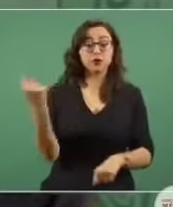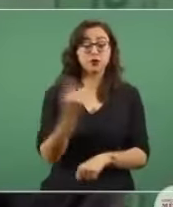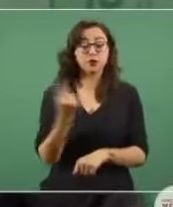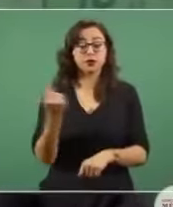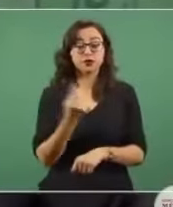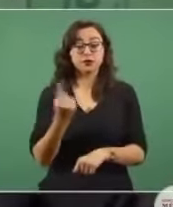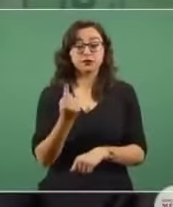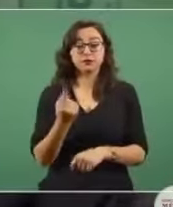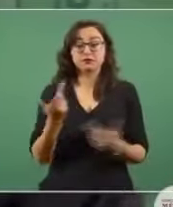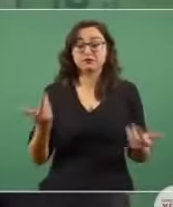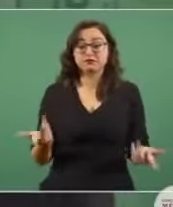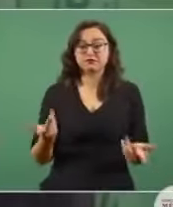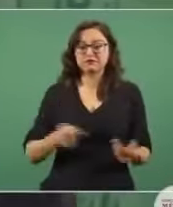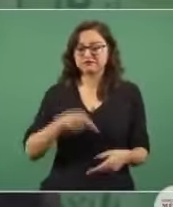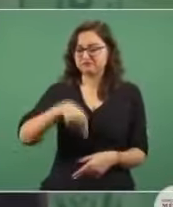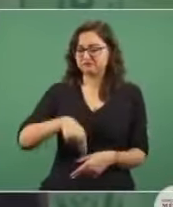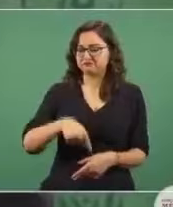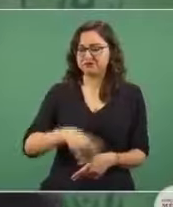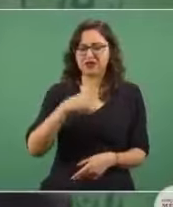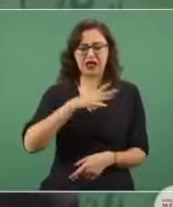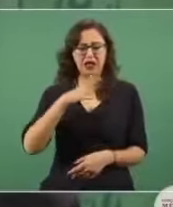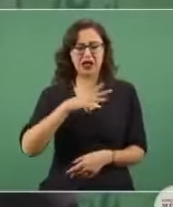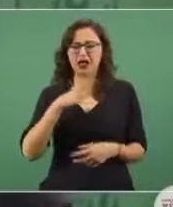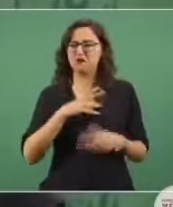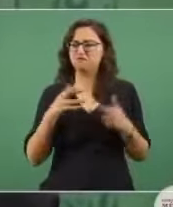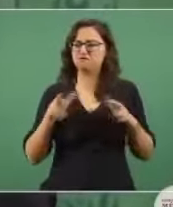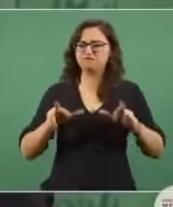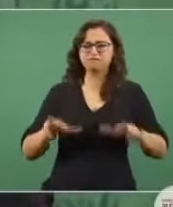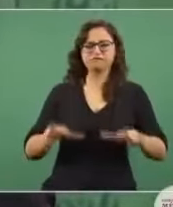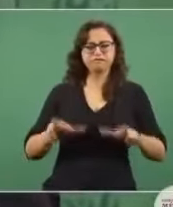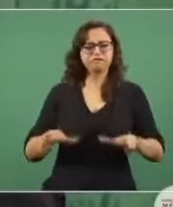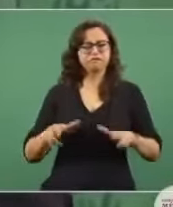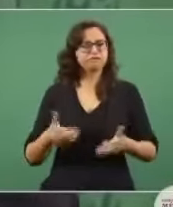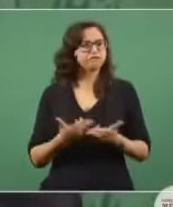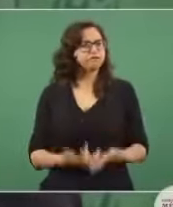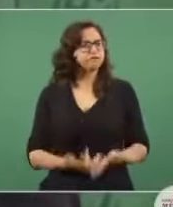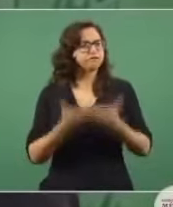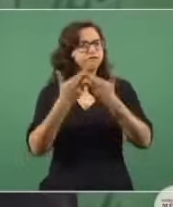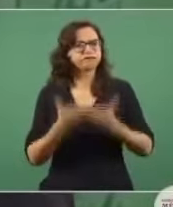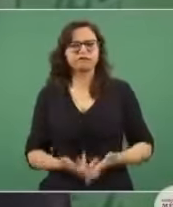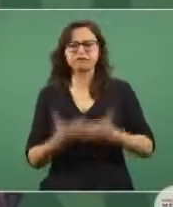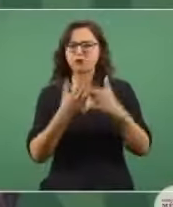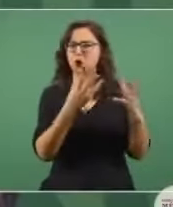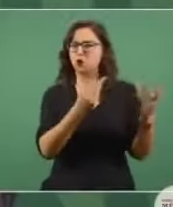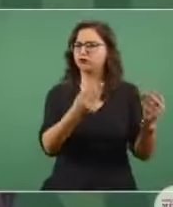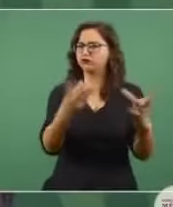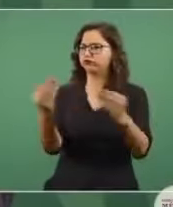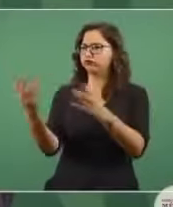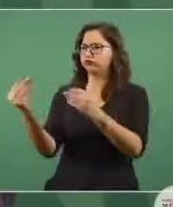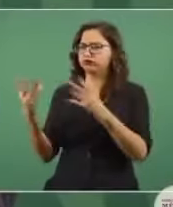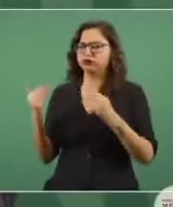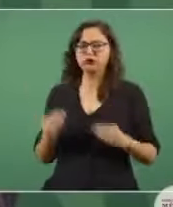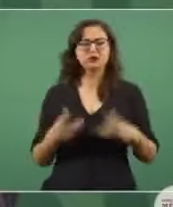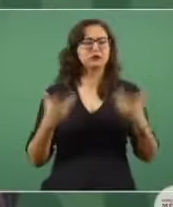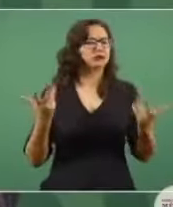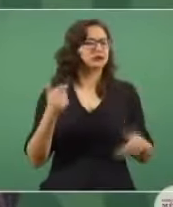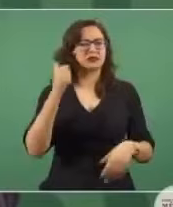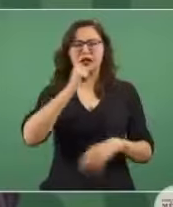Afortunadamente, México es un país con muchos recursos naturales, con muchas riquezas, a pesar de que nos han saqueado por siglos.